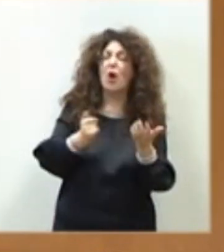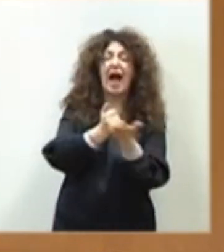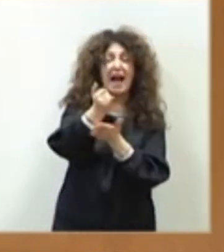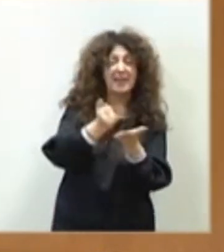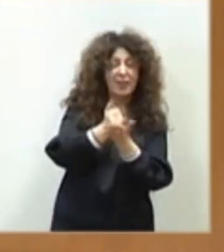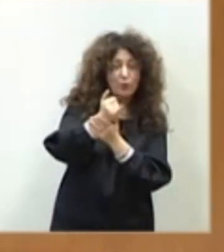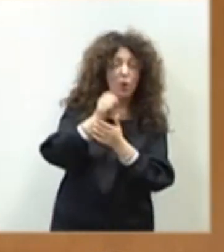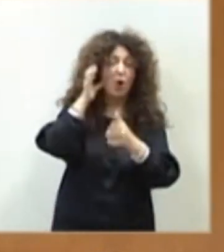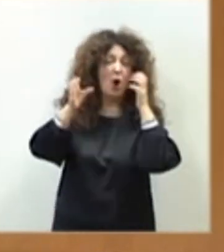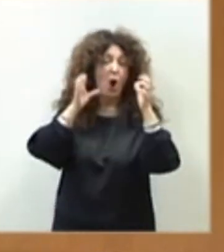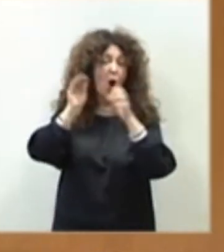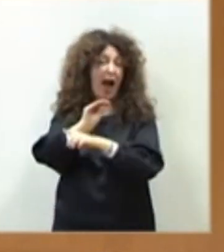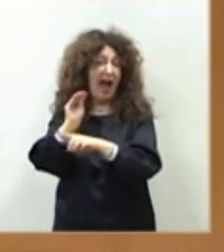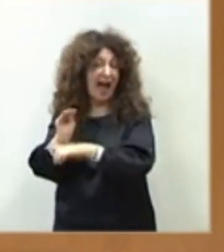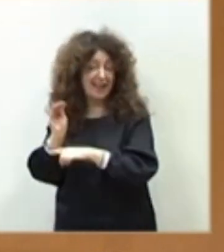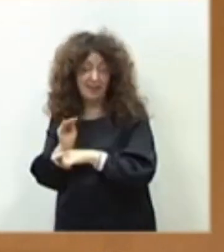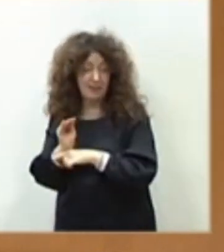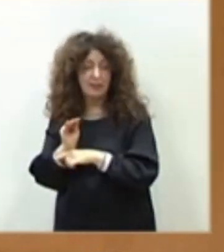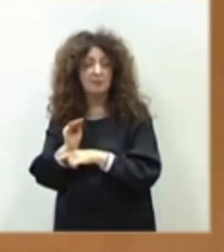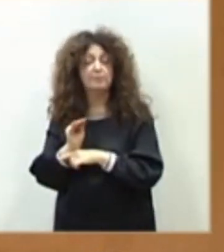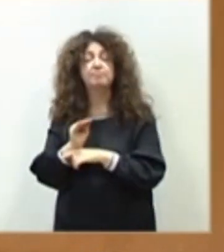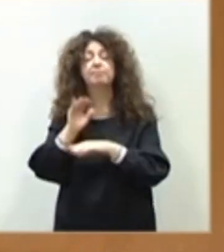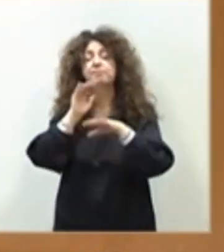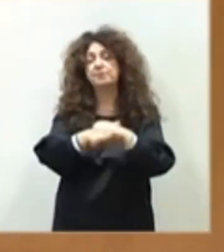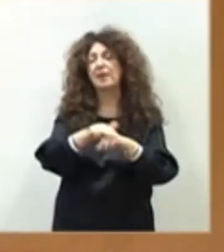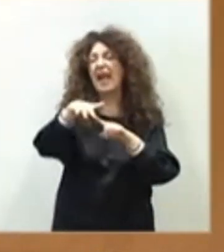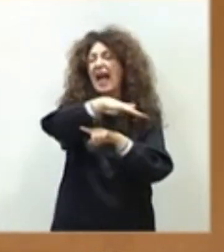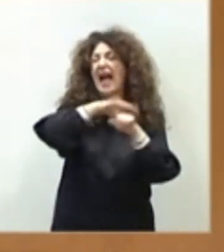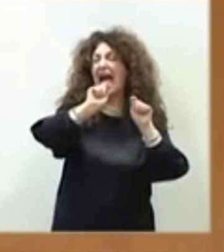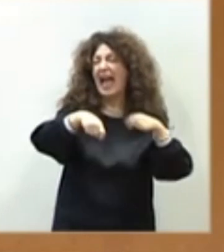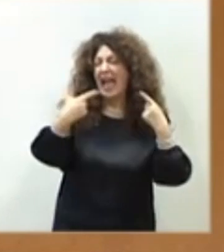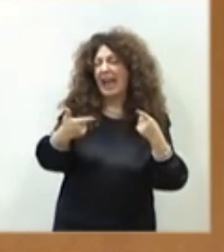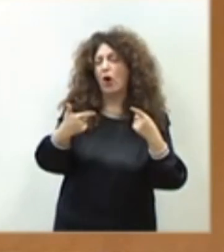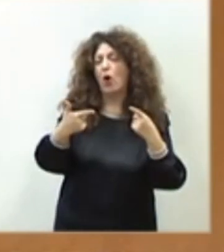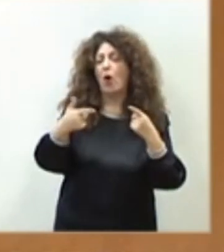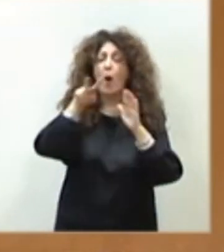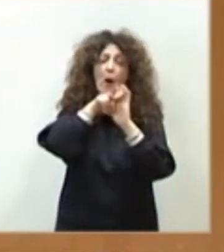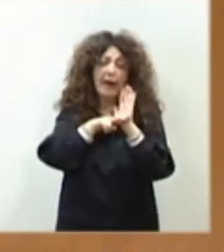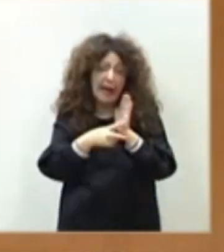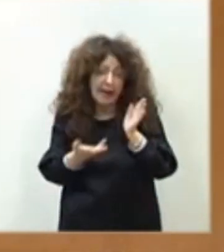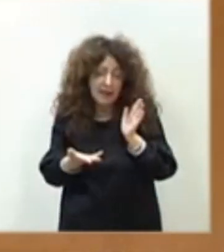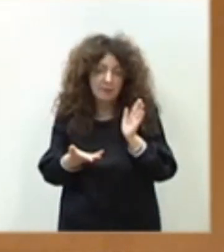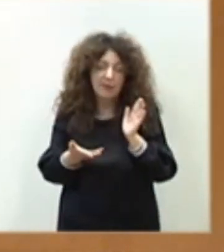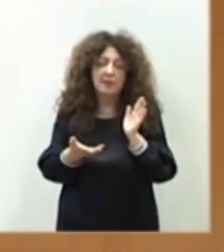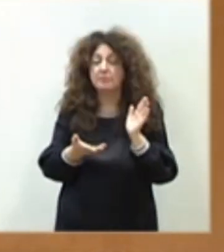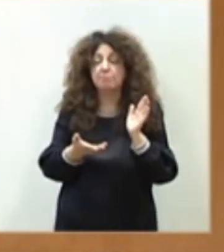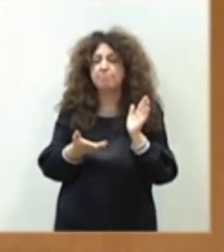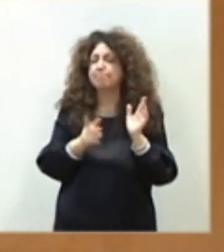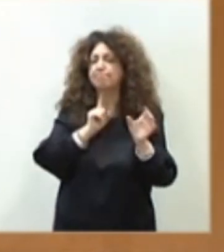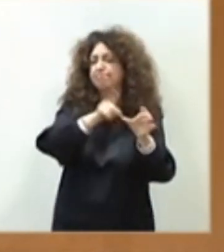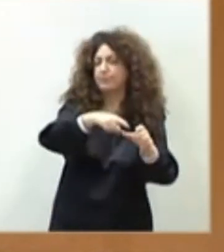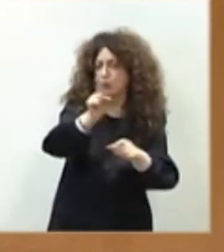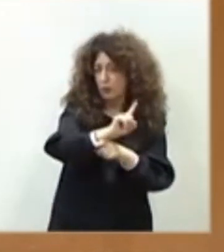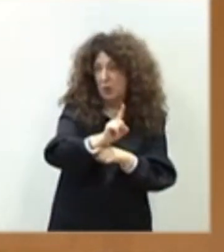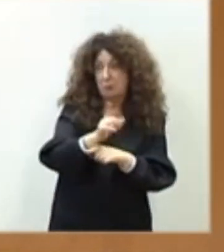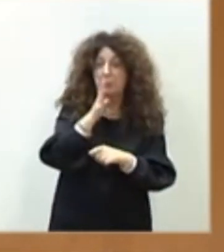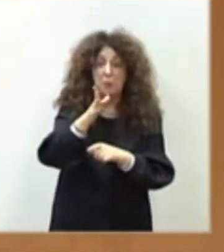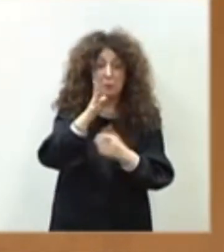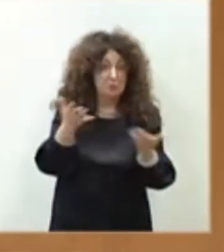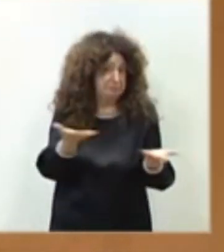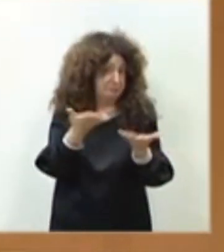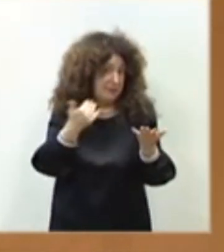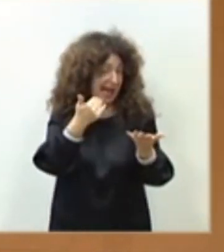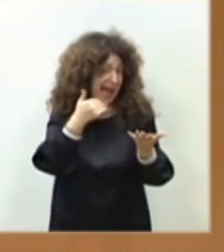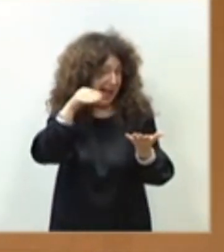ganaderos que no se han acogido a esos ecoregímenes. Algo habrá, señor ministro, para que no se hayan acogido. Y segunda parte del